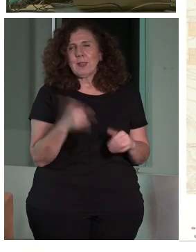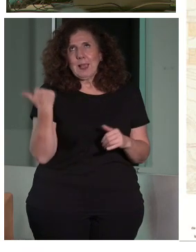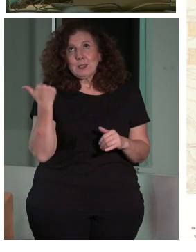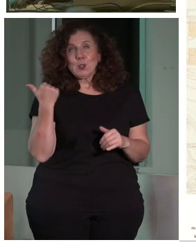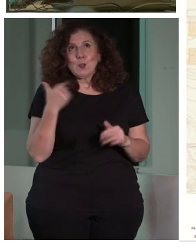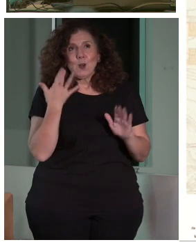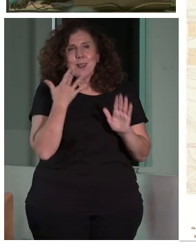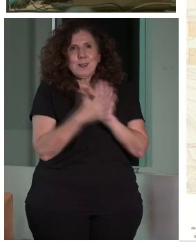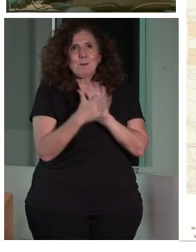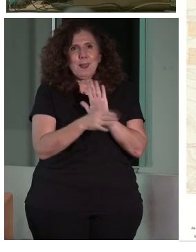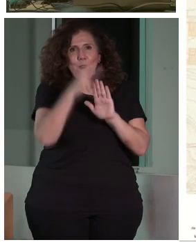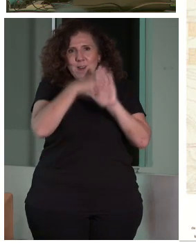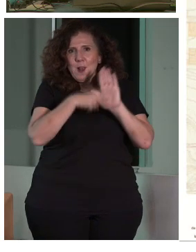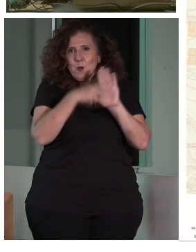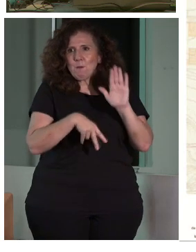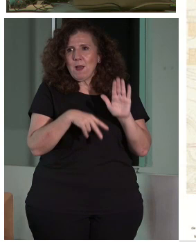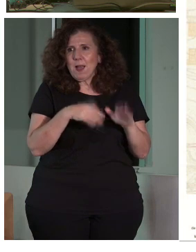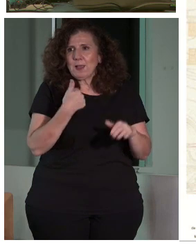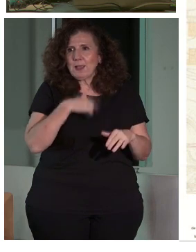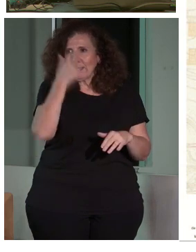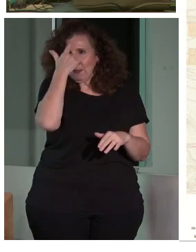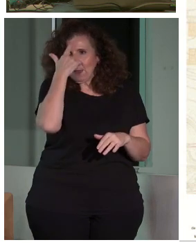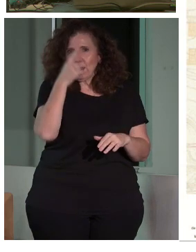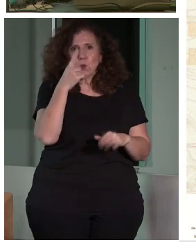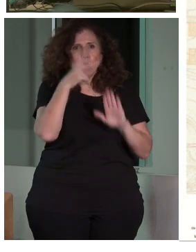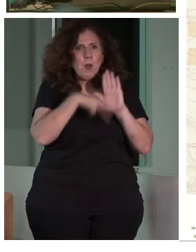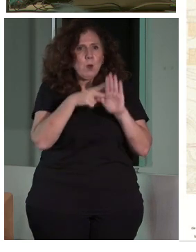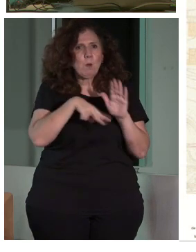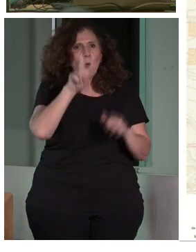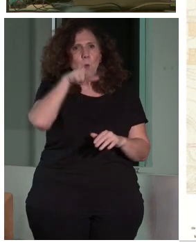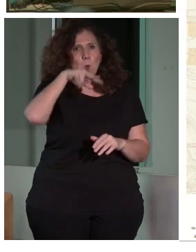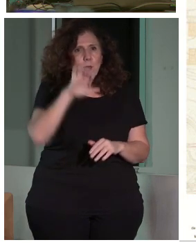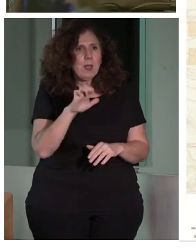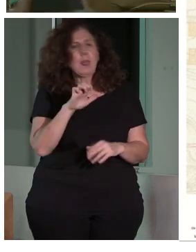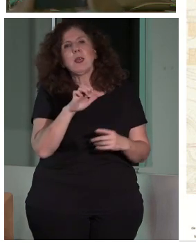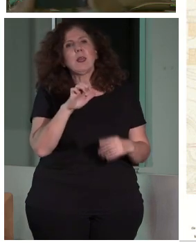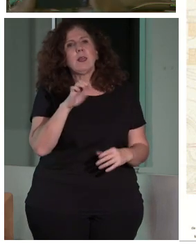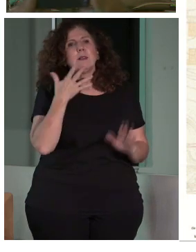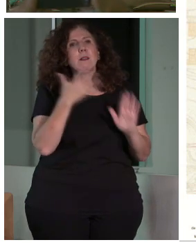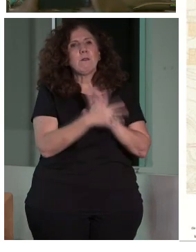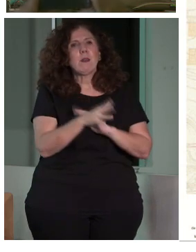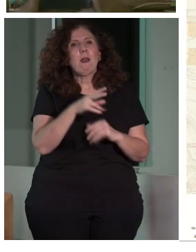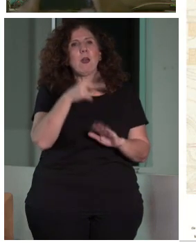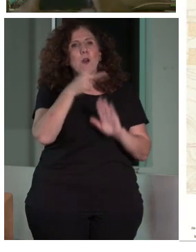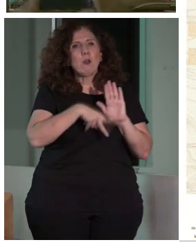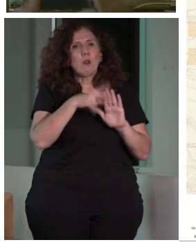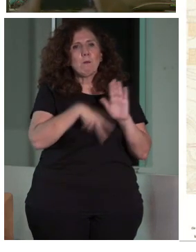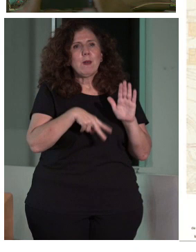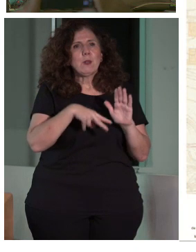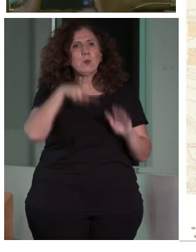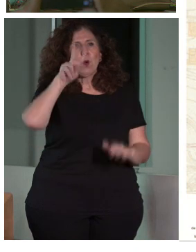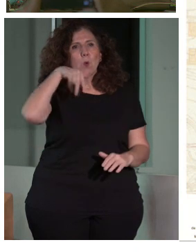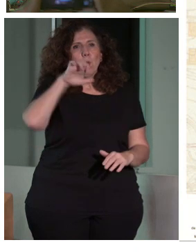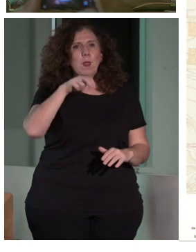norma, ¿vale? Si, como sabéis, es una norma UNE, las normas UNE, pues se venden en